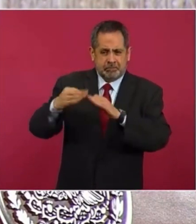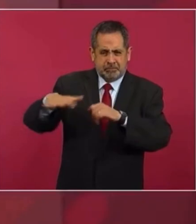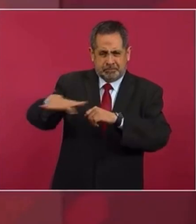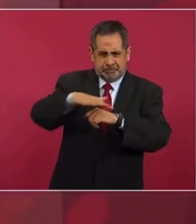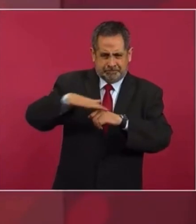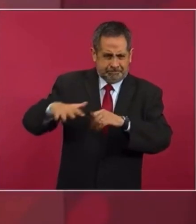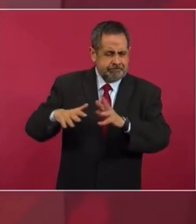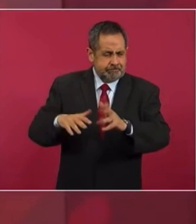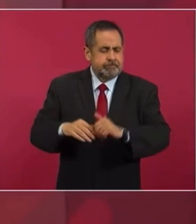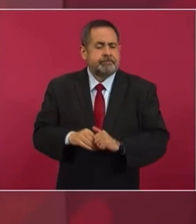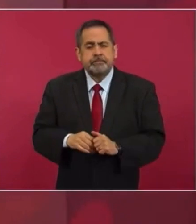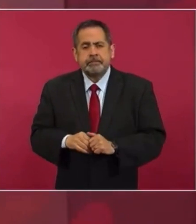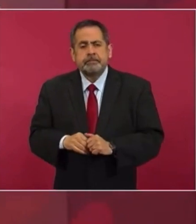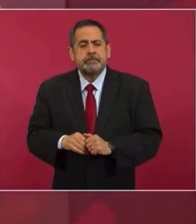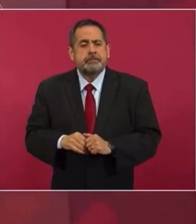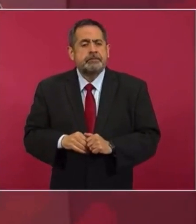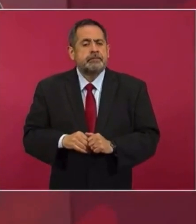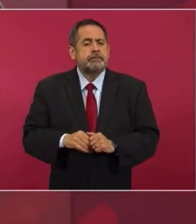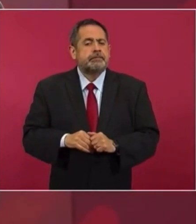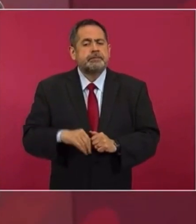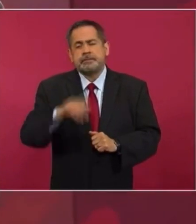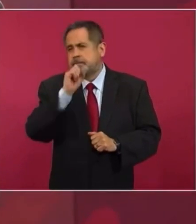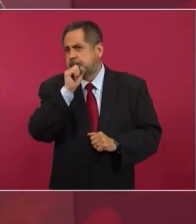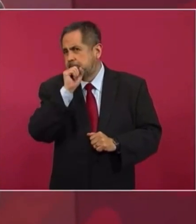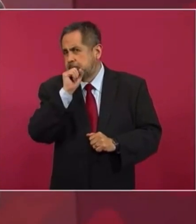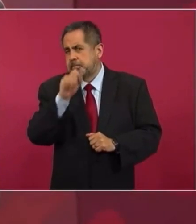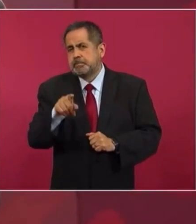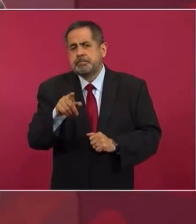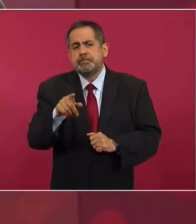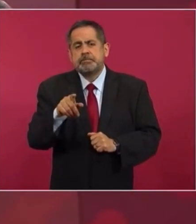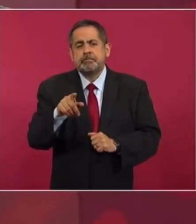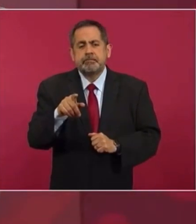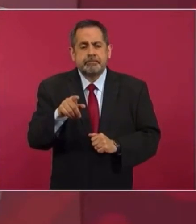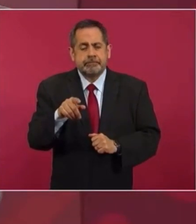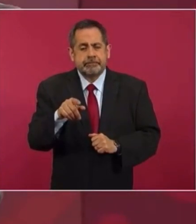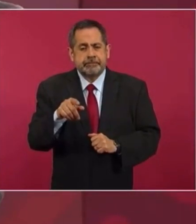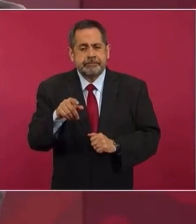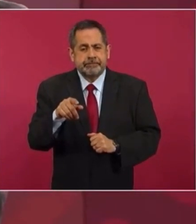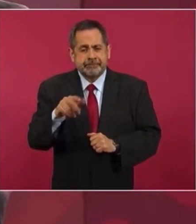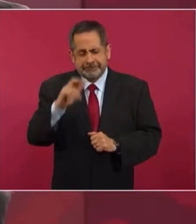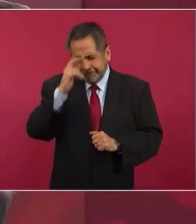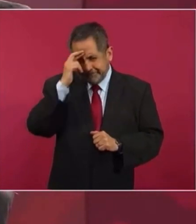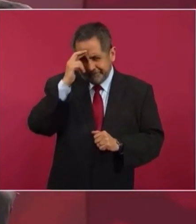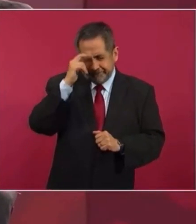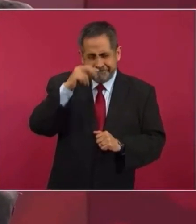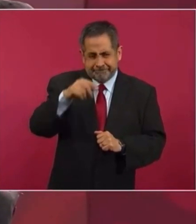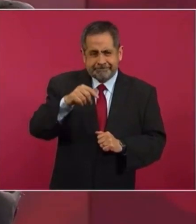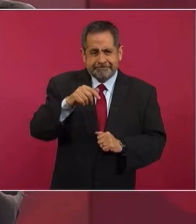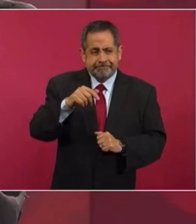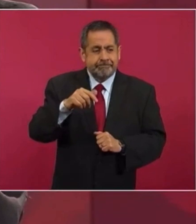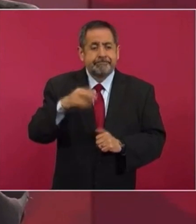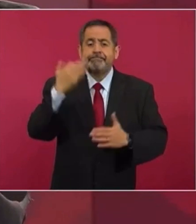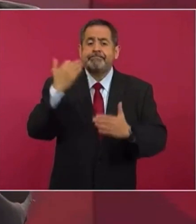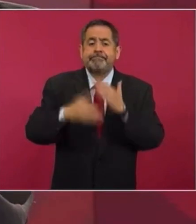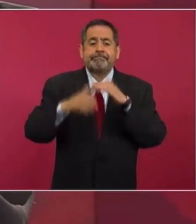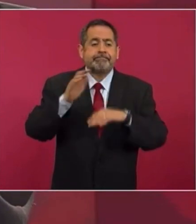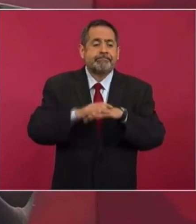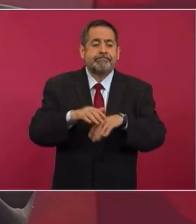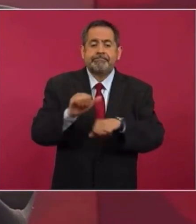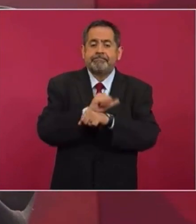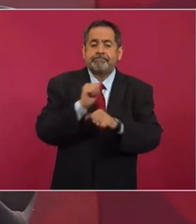Tenemos que terminar todo el circuito carretero